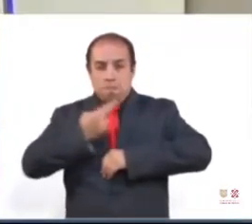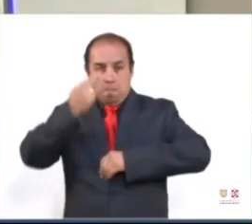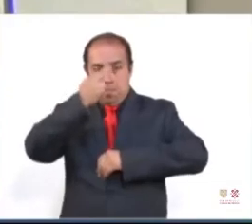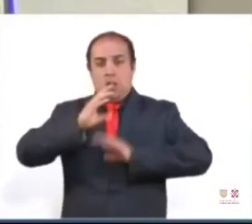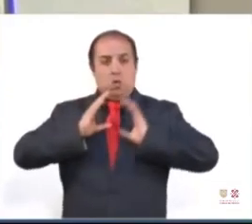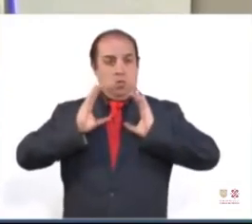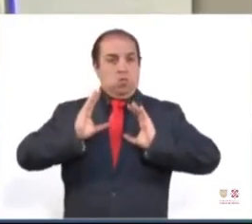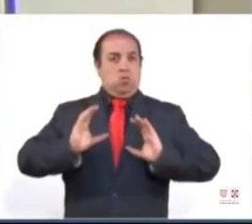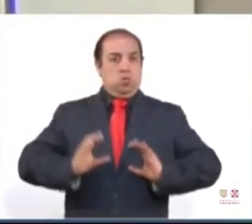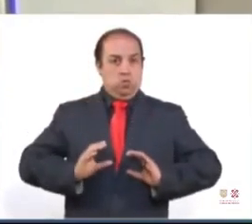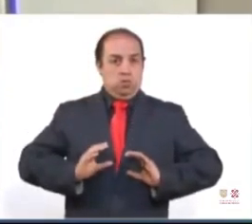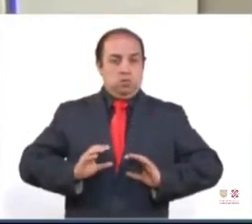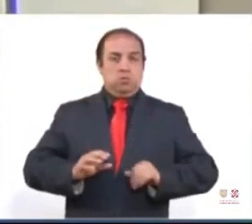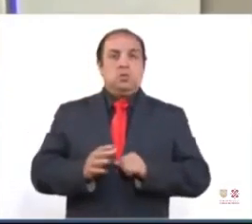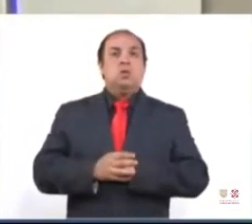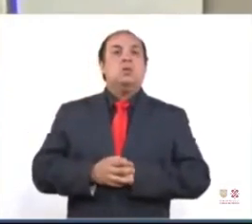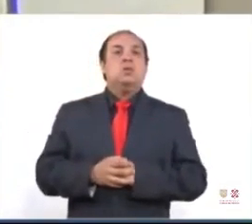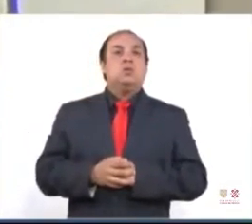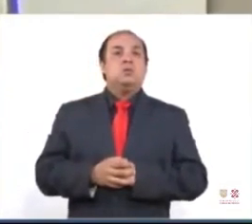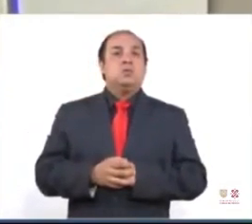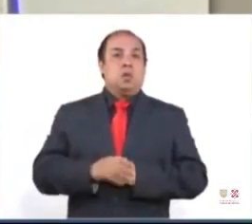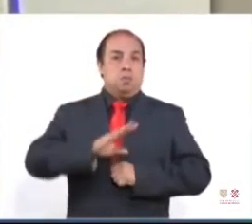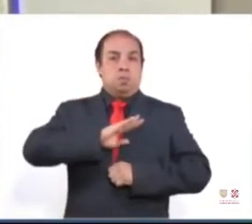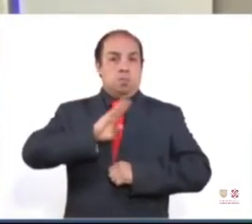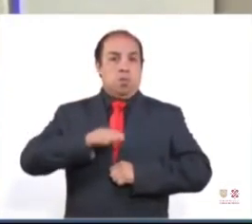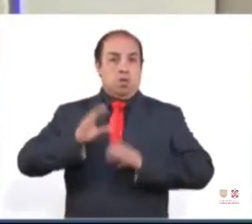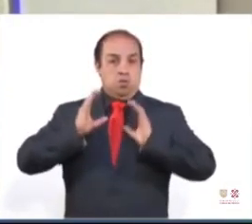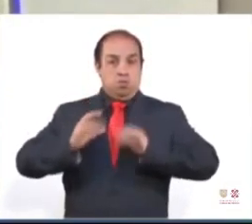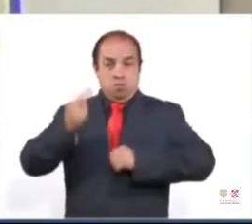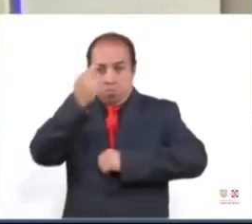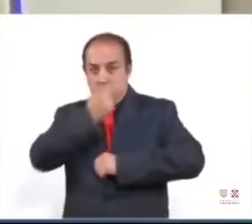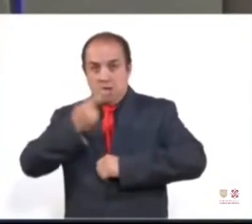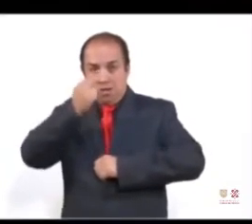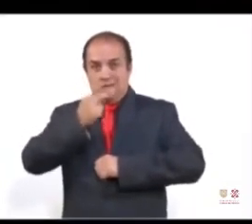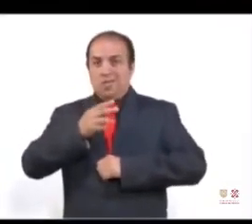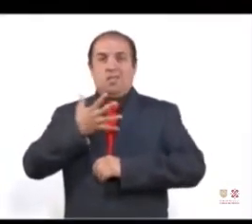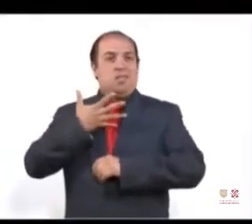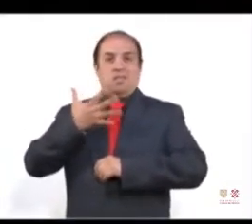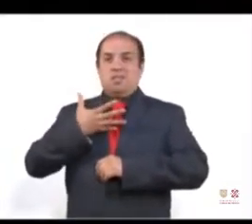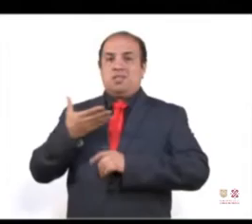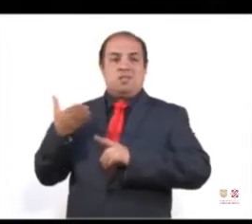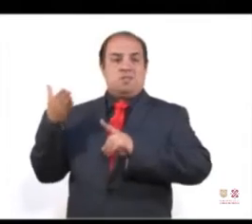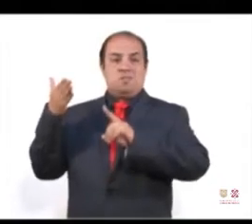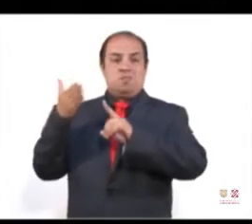punto, la necropsia no es coincidente con un feminicidio.